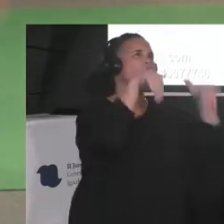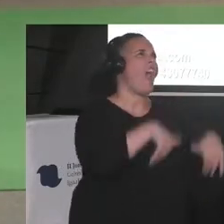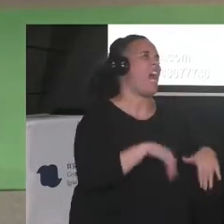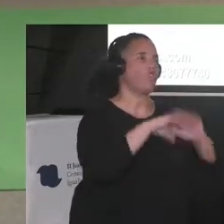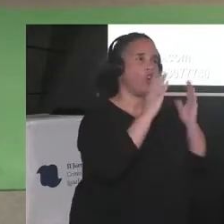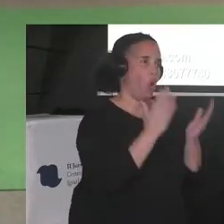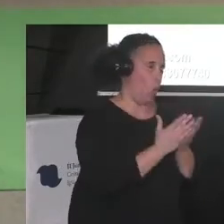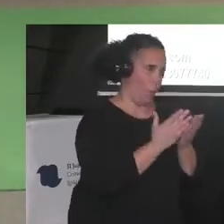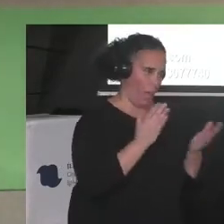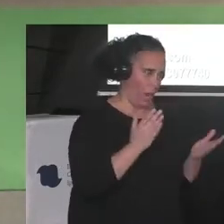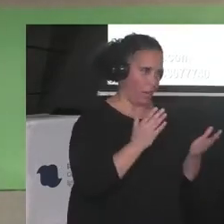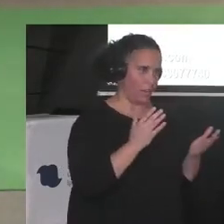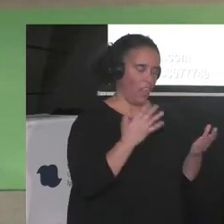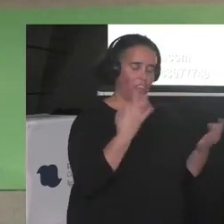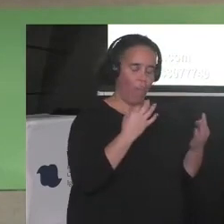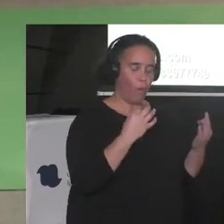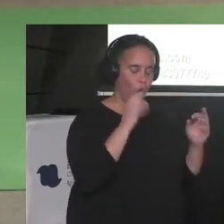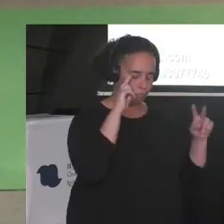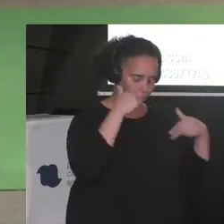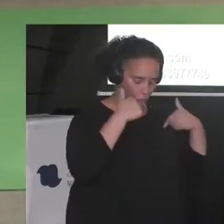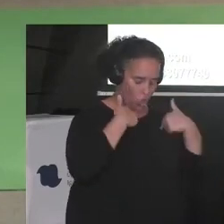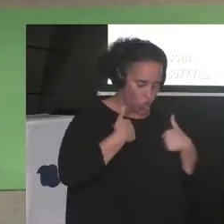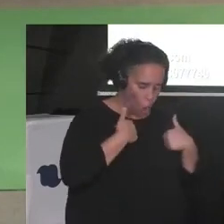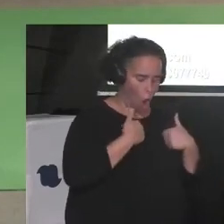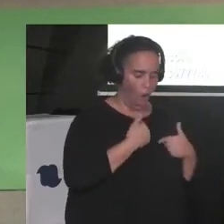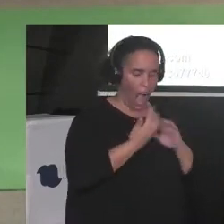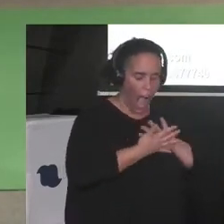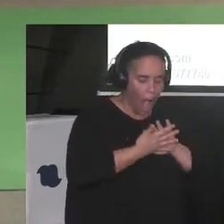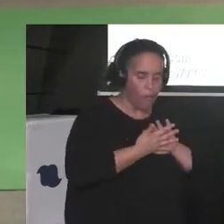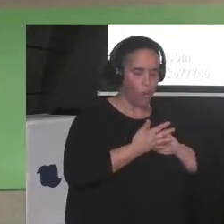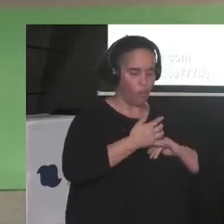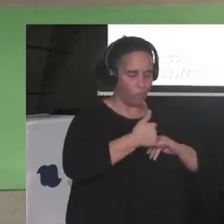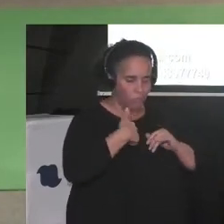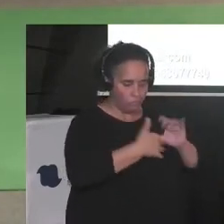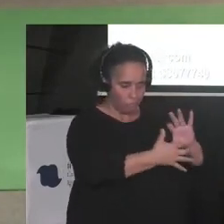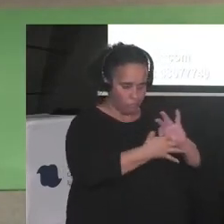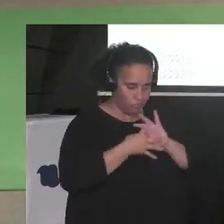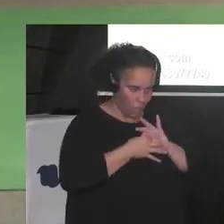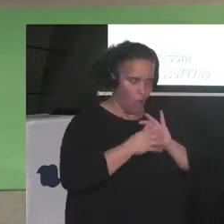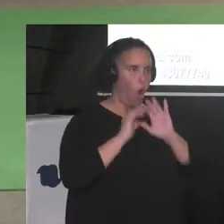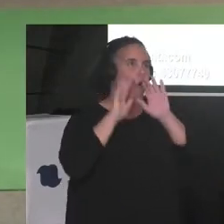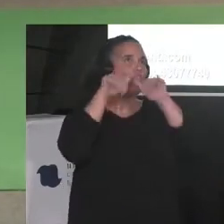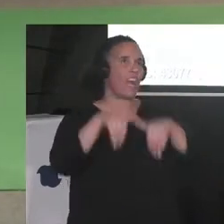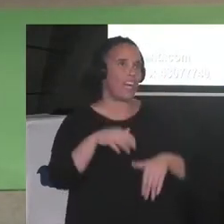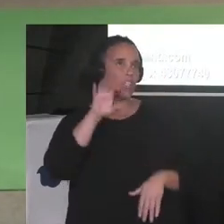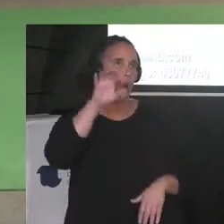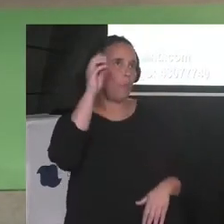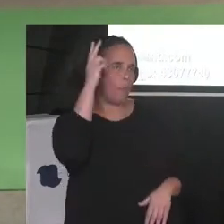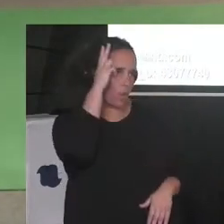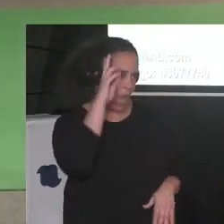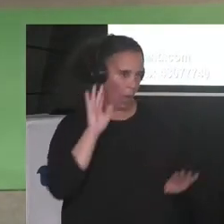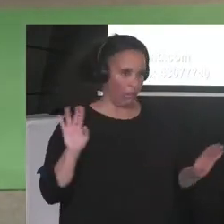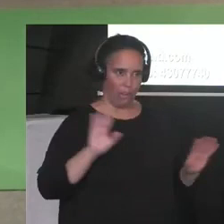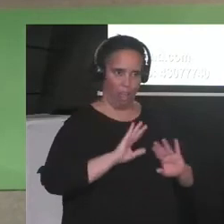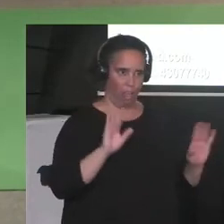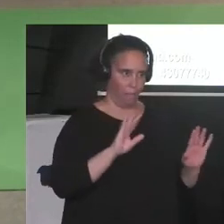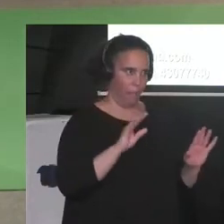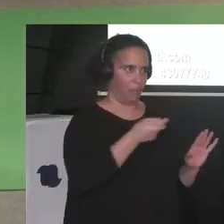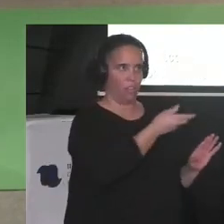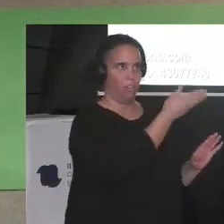habla por el fracaso peruano, no por nosotras. Hay grandecitos, qué duda cabe,